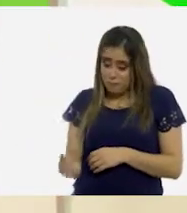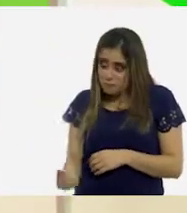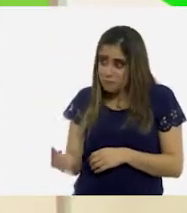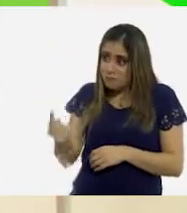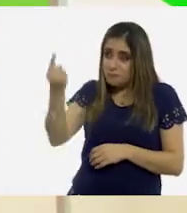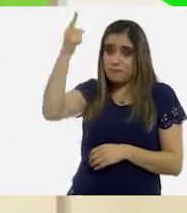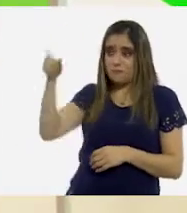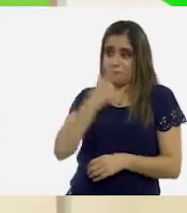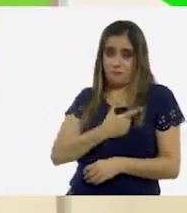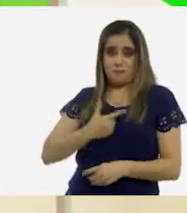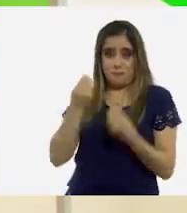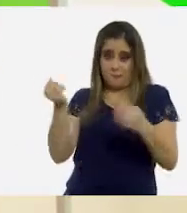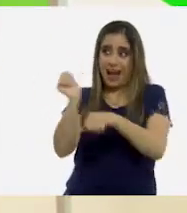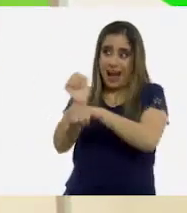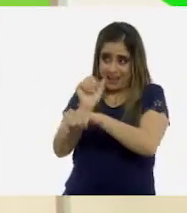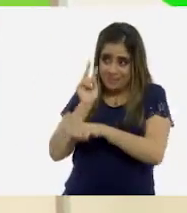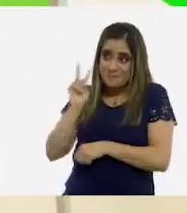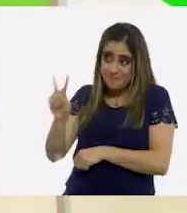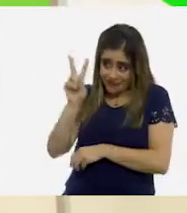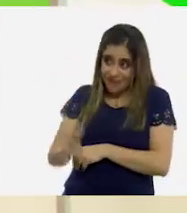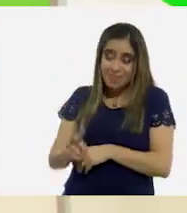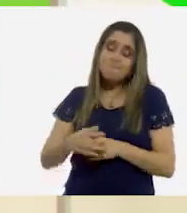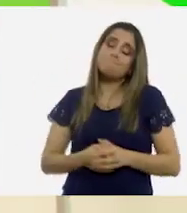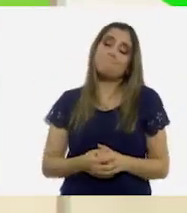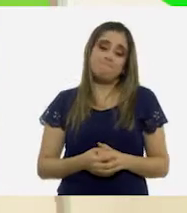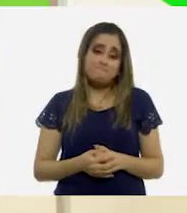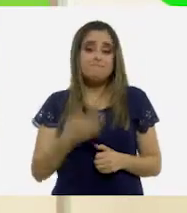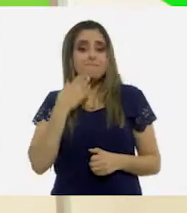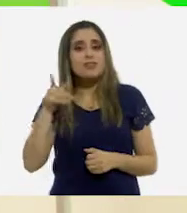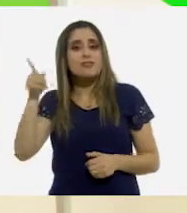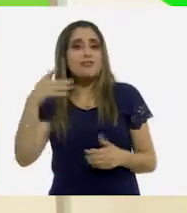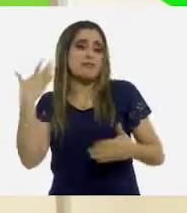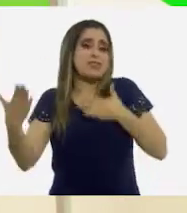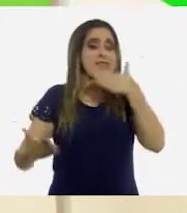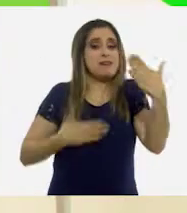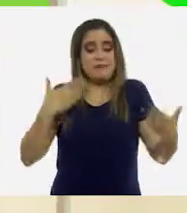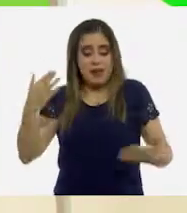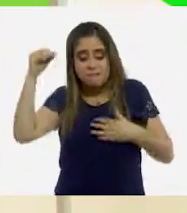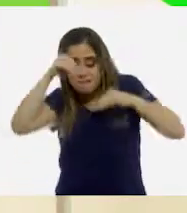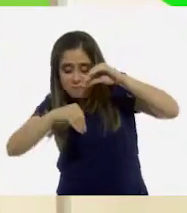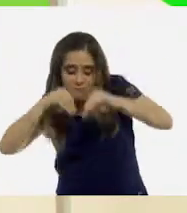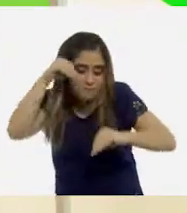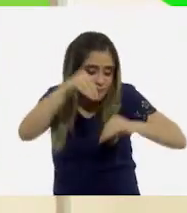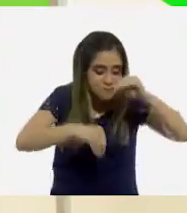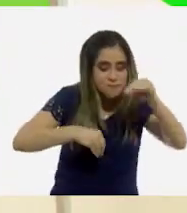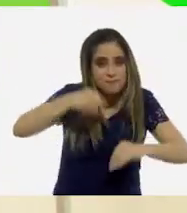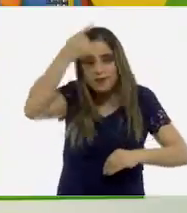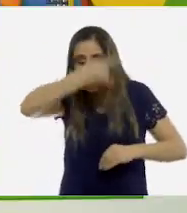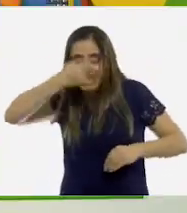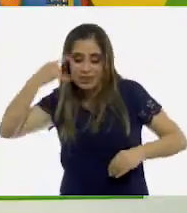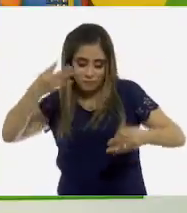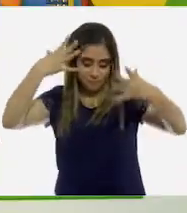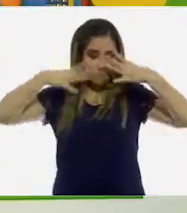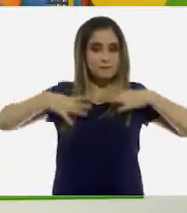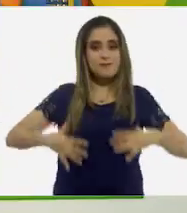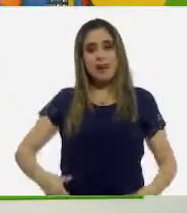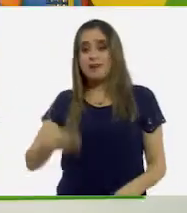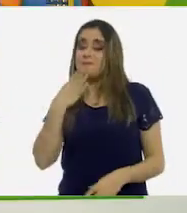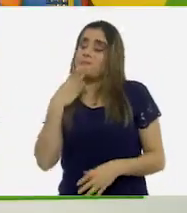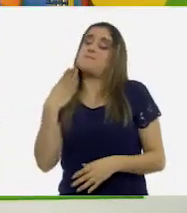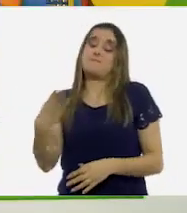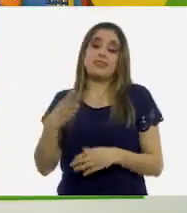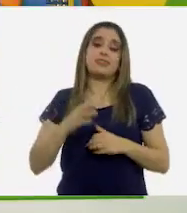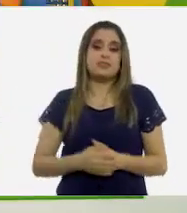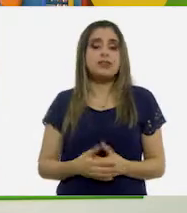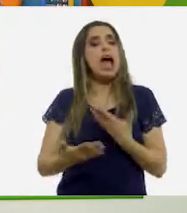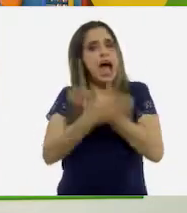mucho la actuación. Y qué divertido debió ser armar tus propios disfraces con tu propia ropa. Ahora te invito